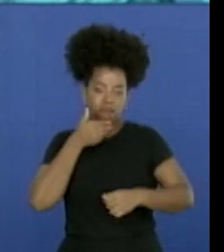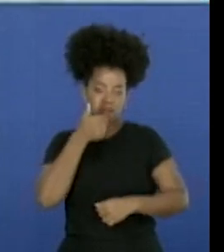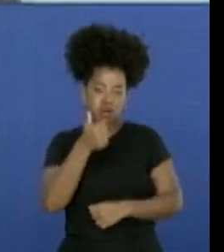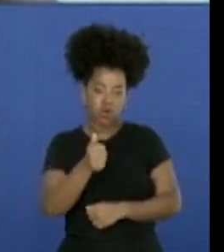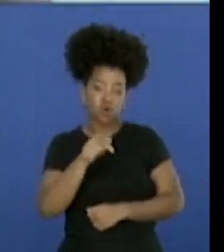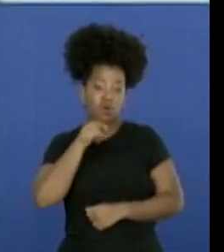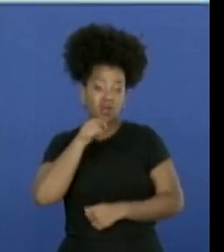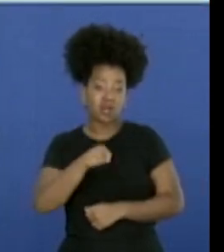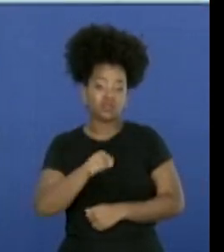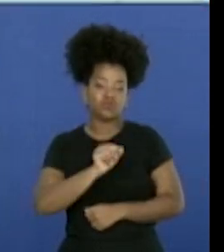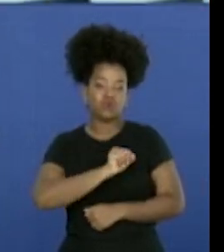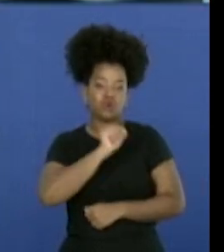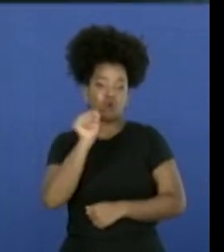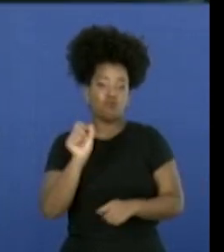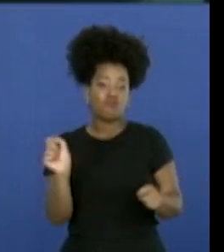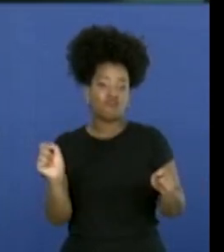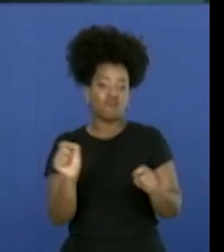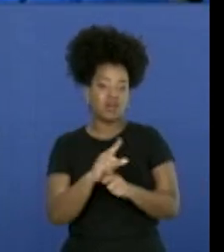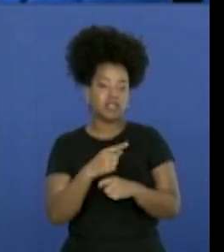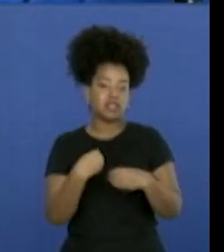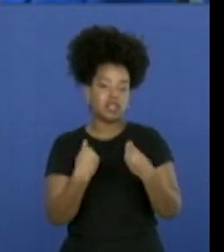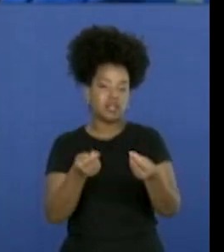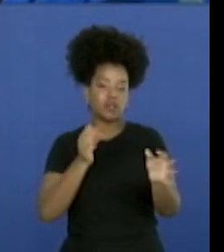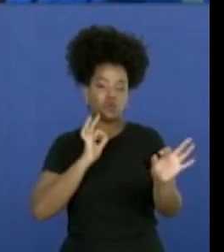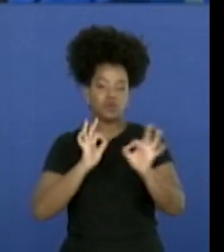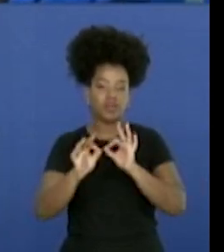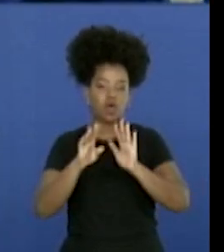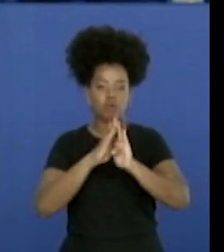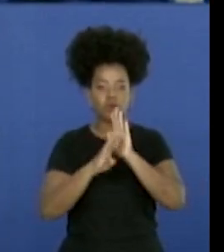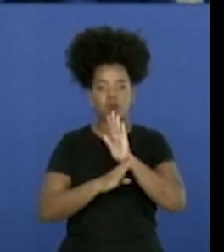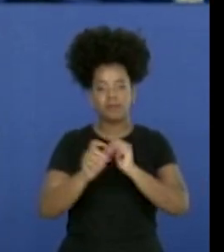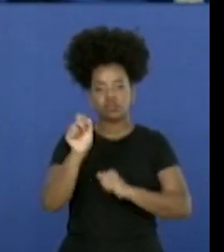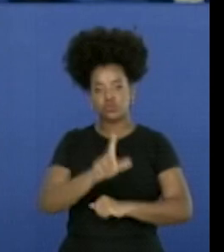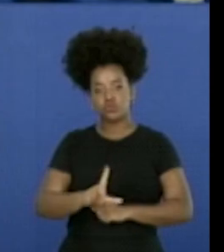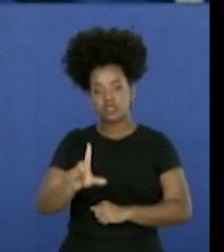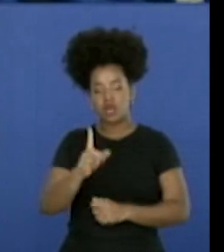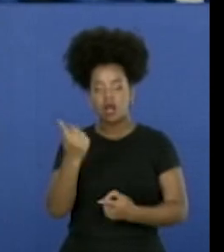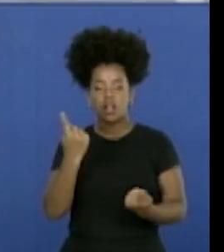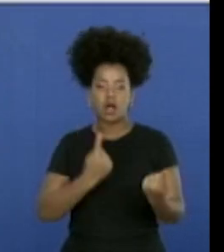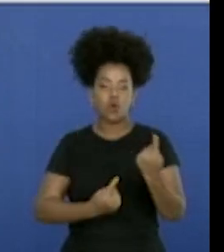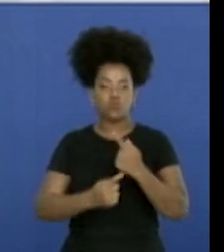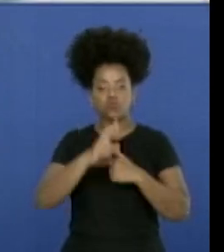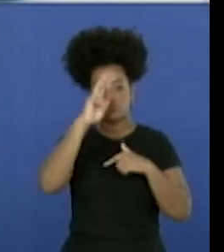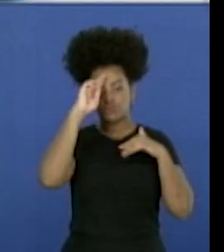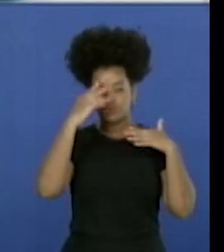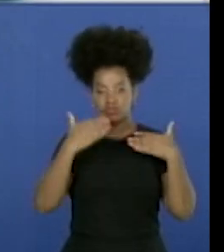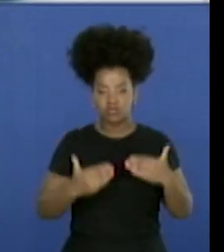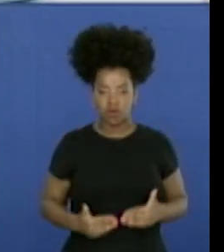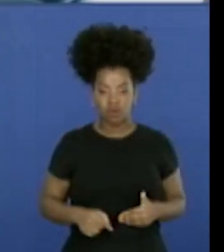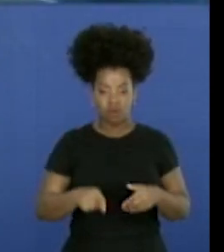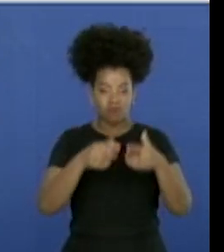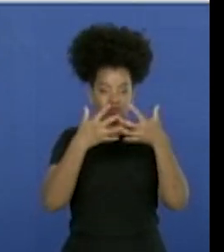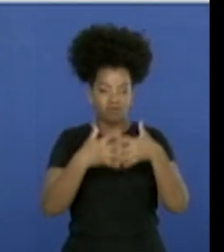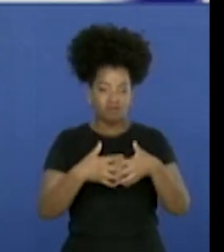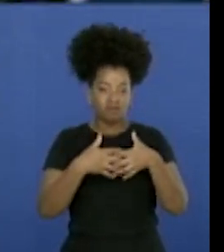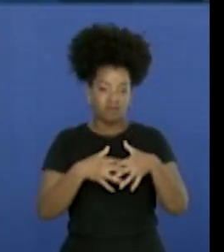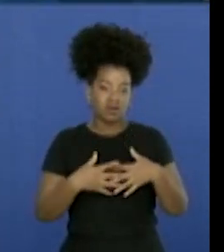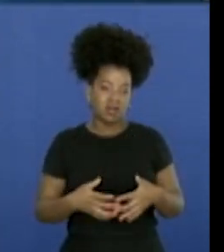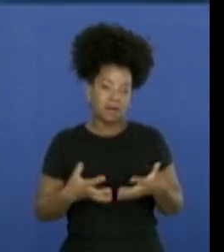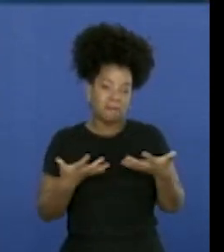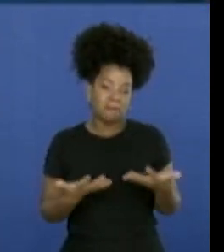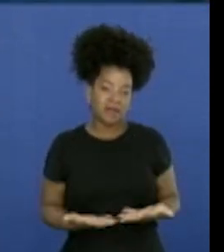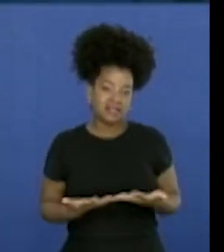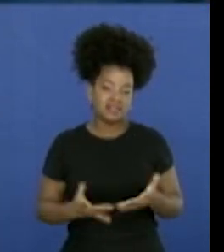provenientes de las ventas serán destinadas a la protección de programas sociales, algunos de salud pública con la fabricación de balanzas para